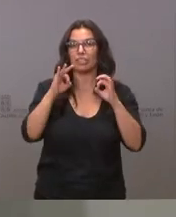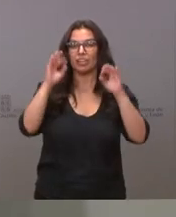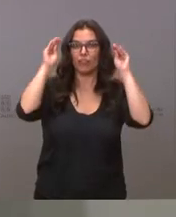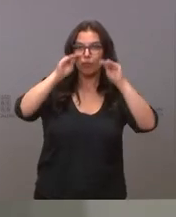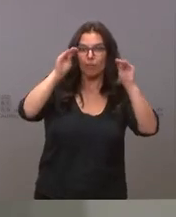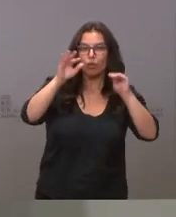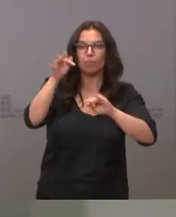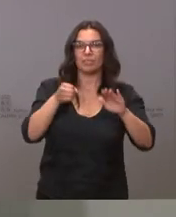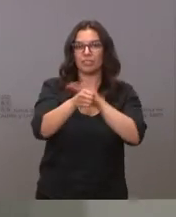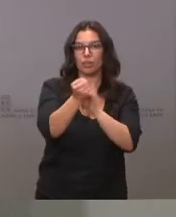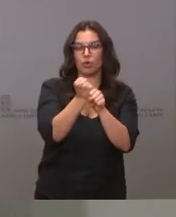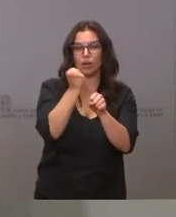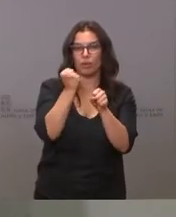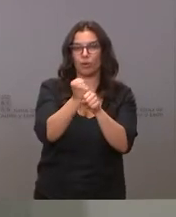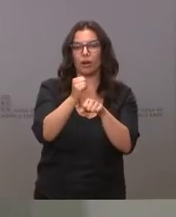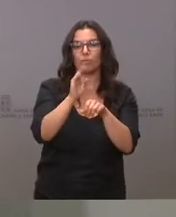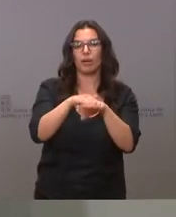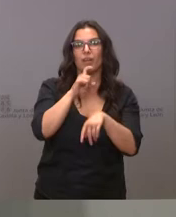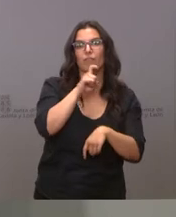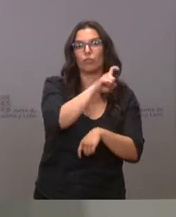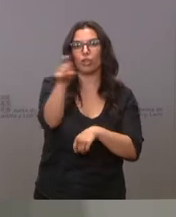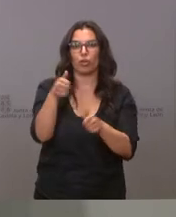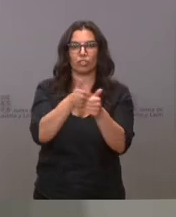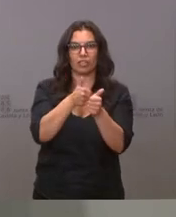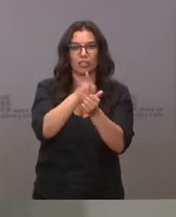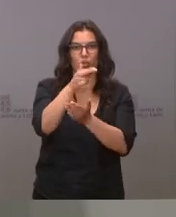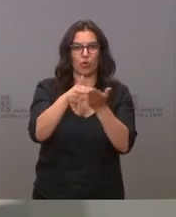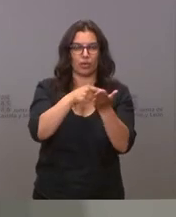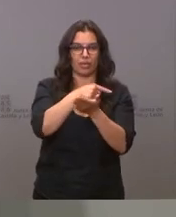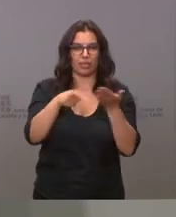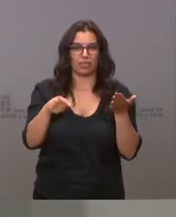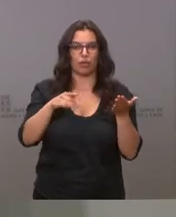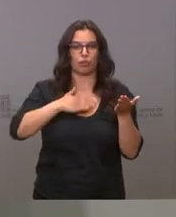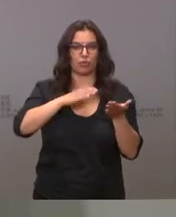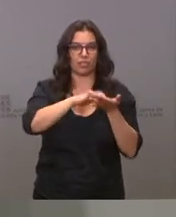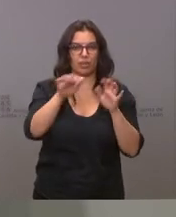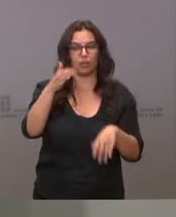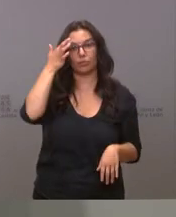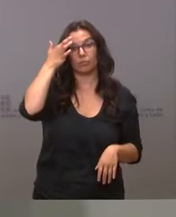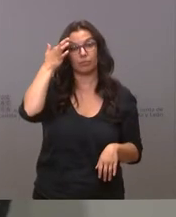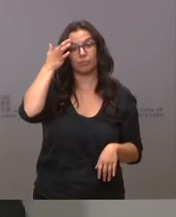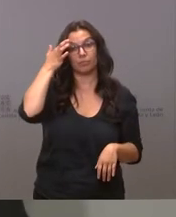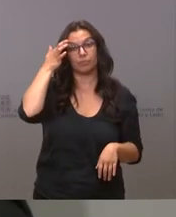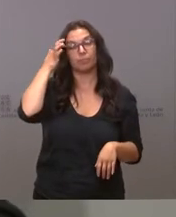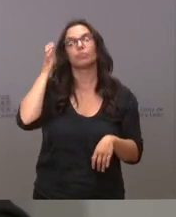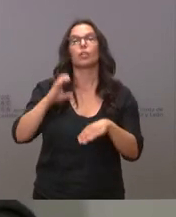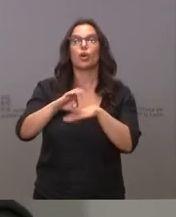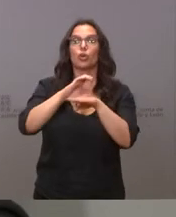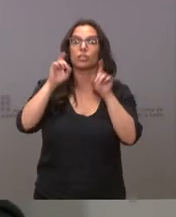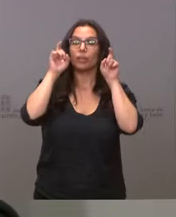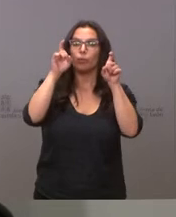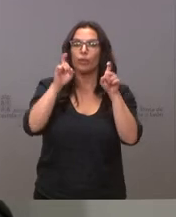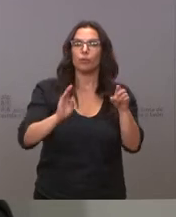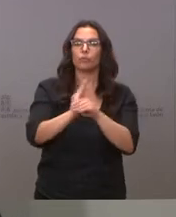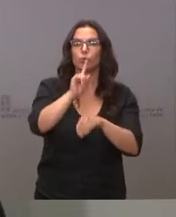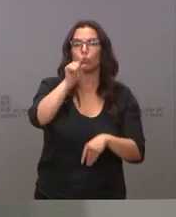inserción laboral a la Fundación Secretariado Gitano de nuestra comunidad. La Consejería de Educación destina 1